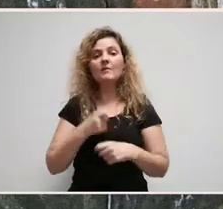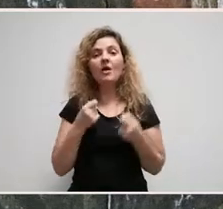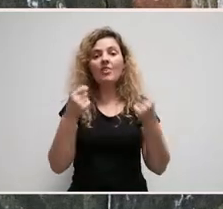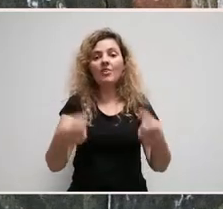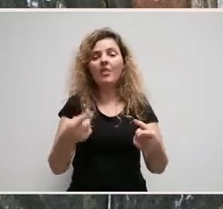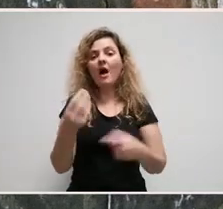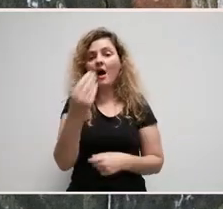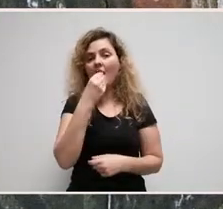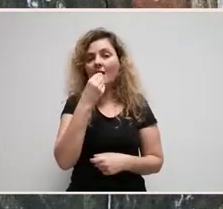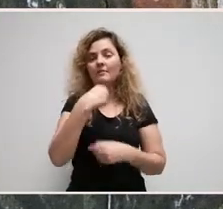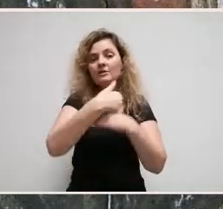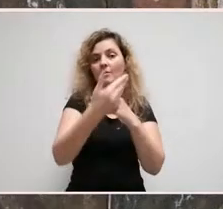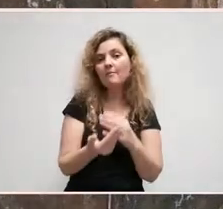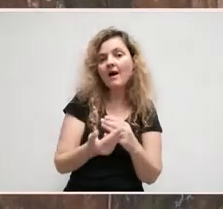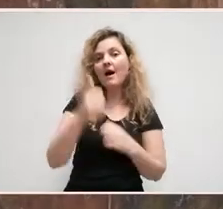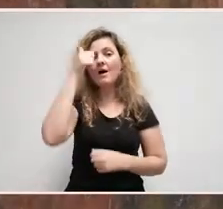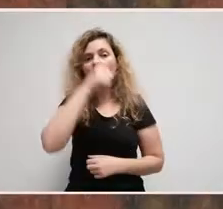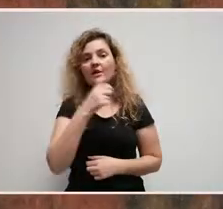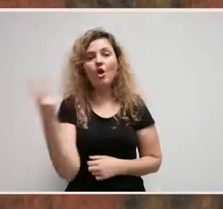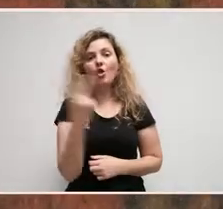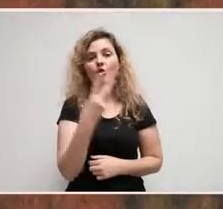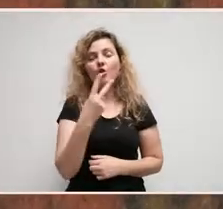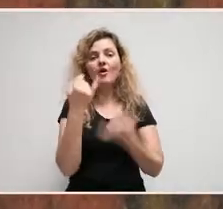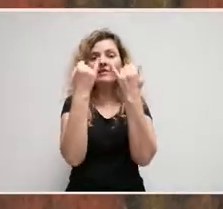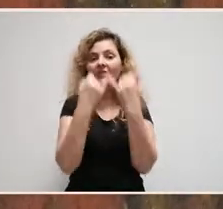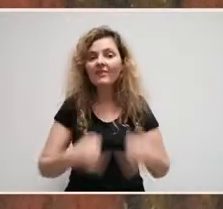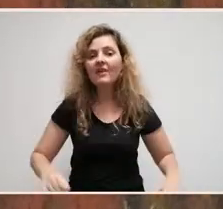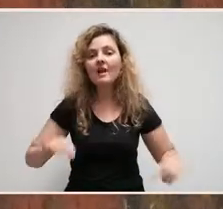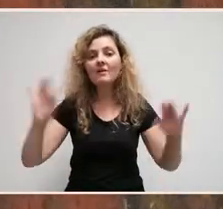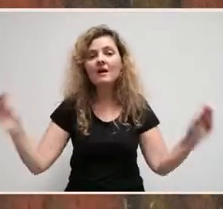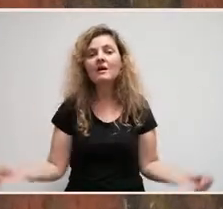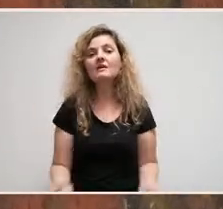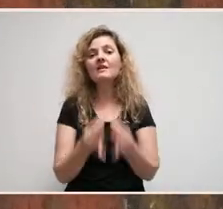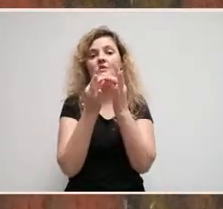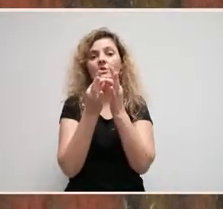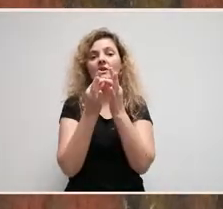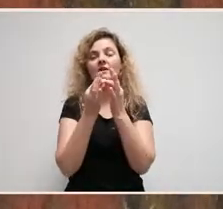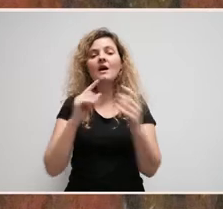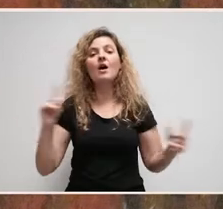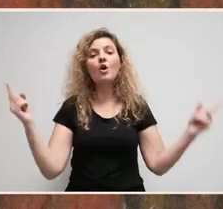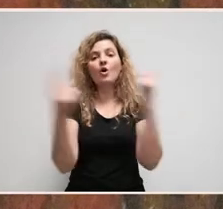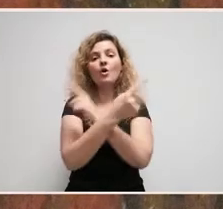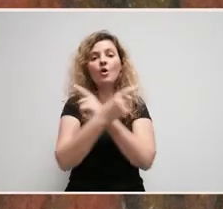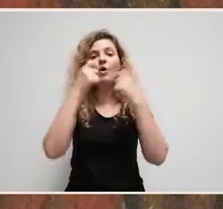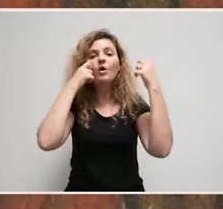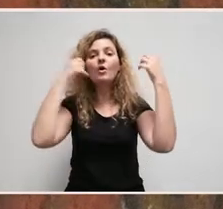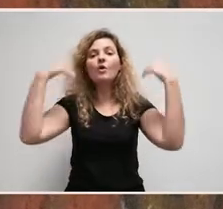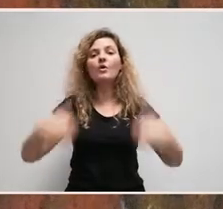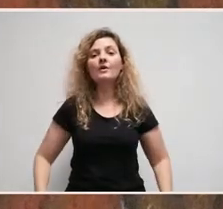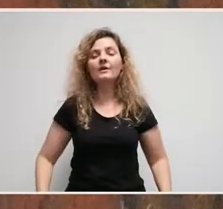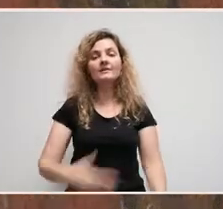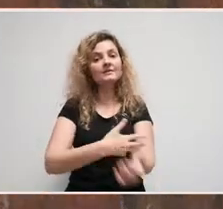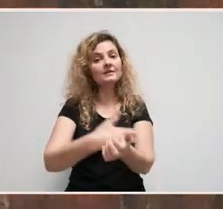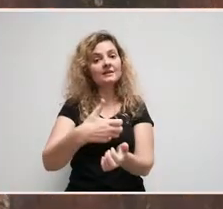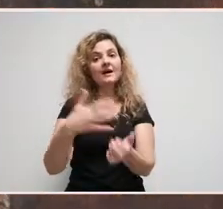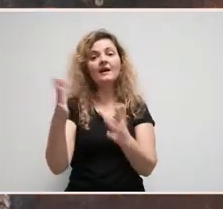e viño, as dúas substancias que, durante a celebración de Eucaristía, convertense no corpo e